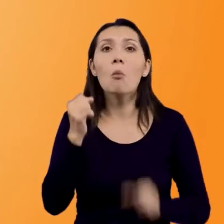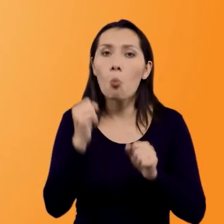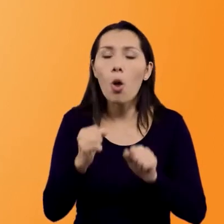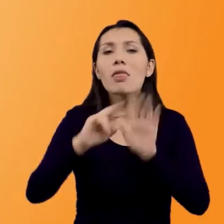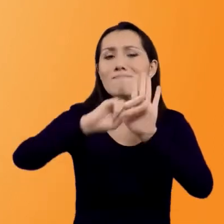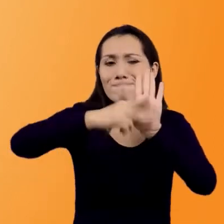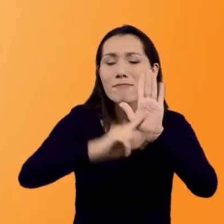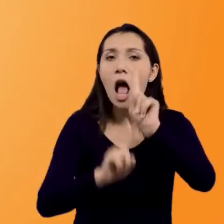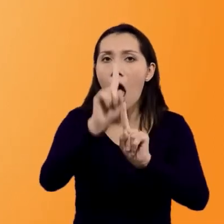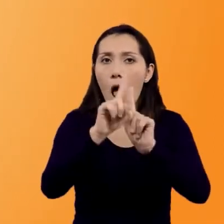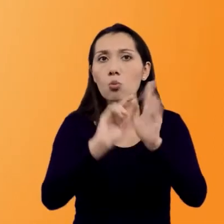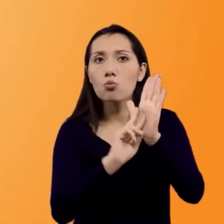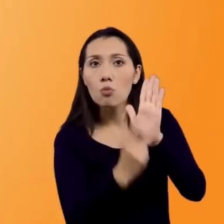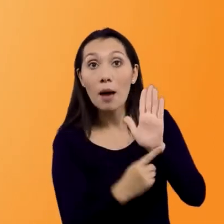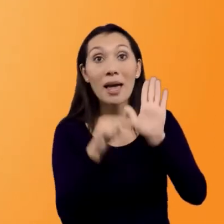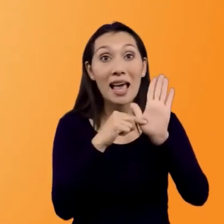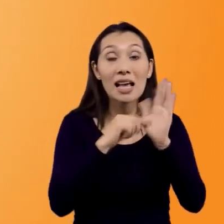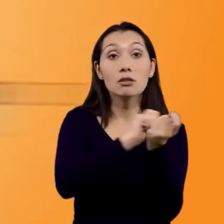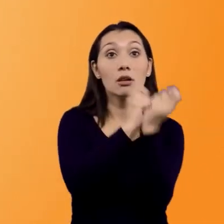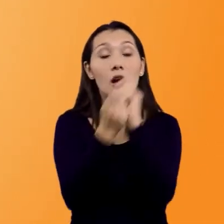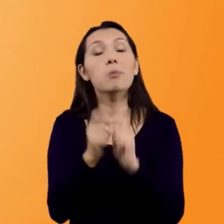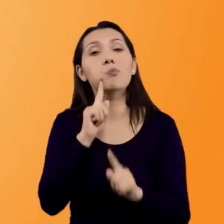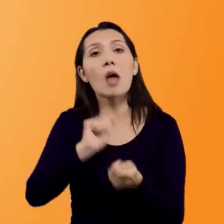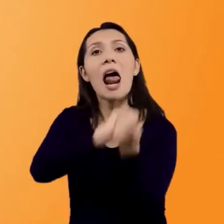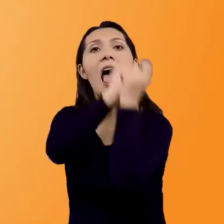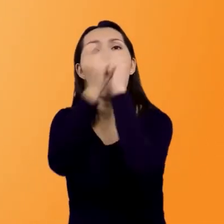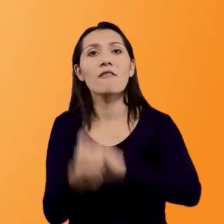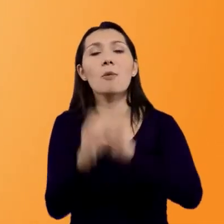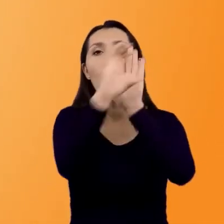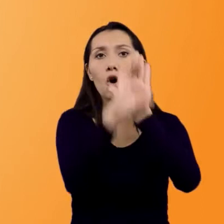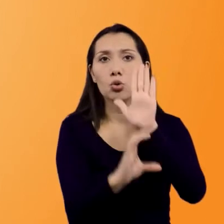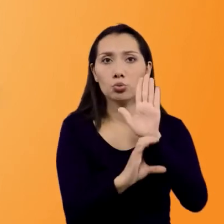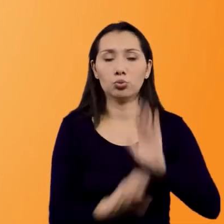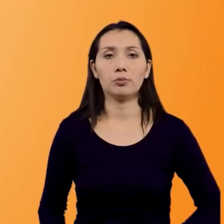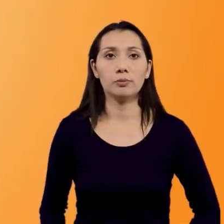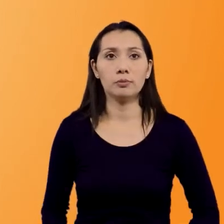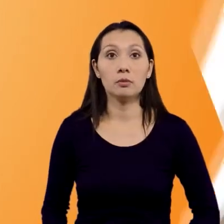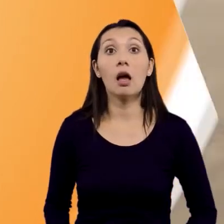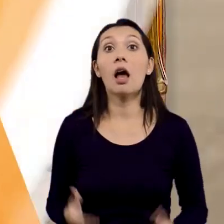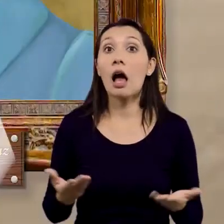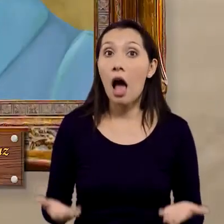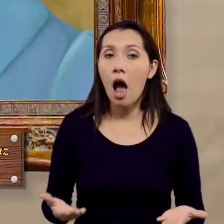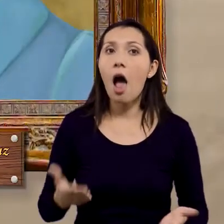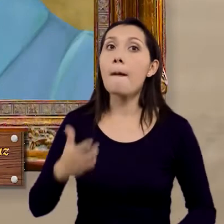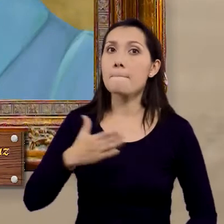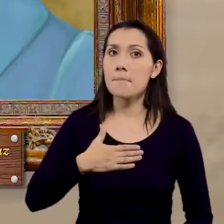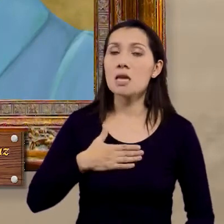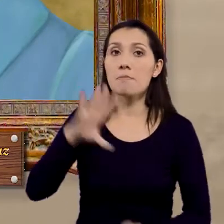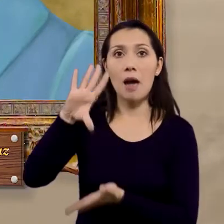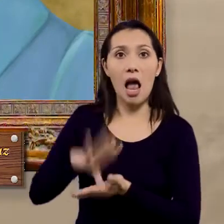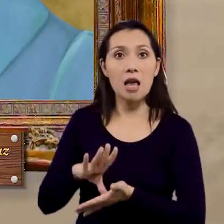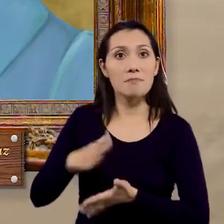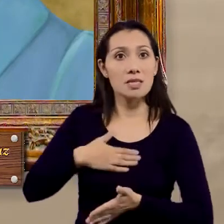pueden hacer modificaciones. A esos cambios se les llama reformas constitucionales. Entonces, ¿reformar mi